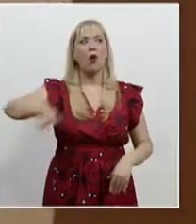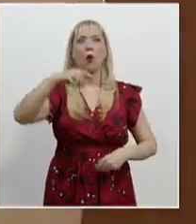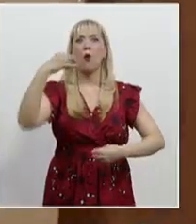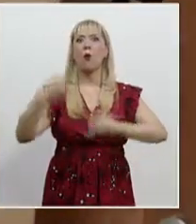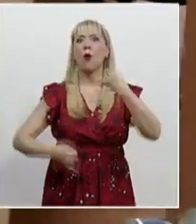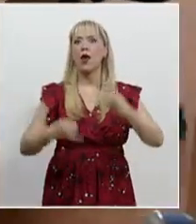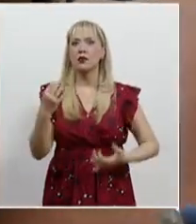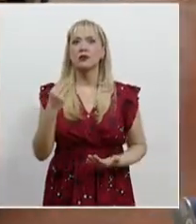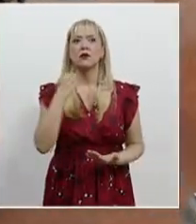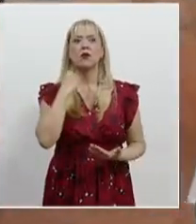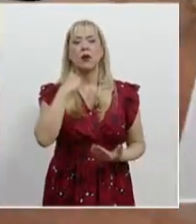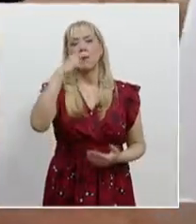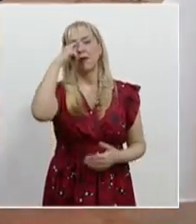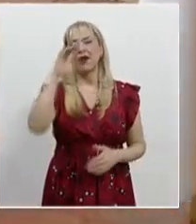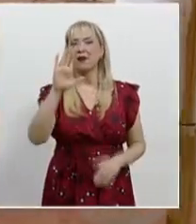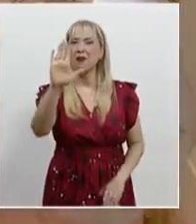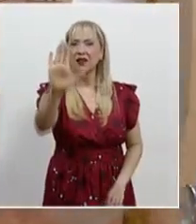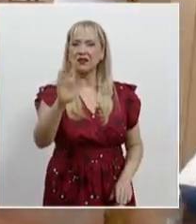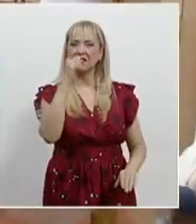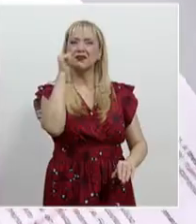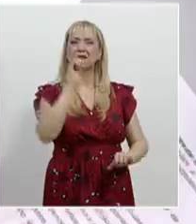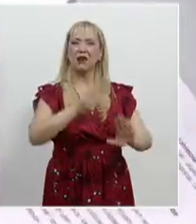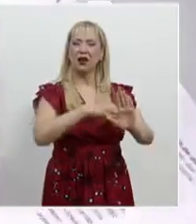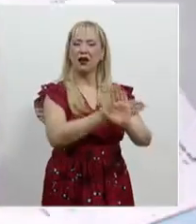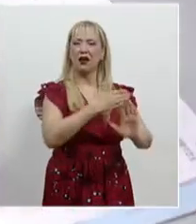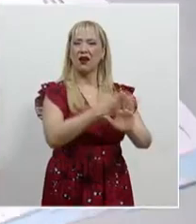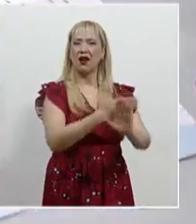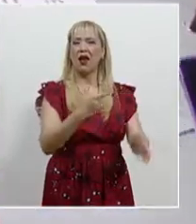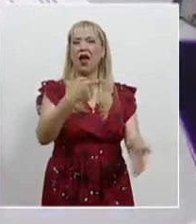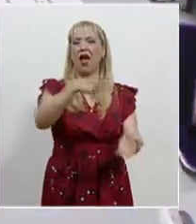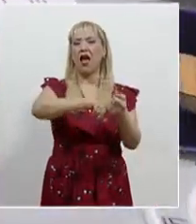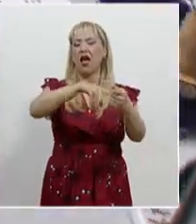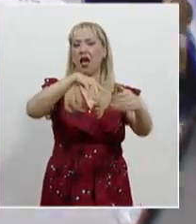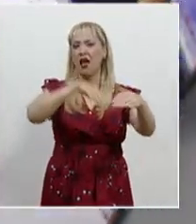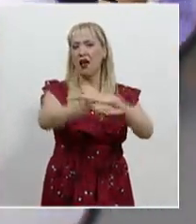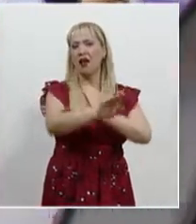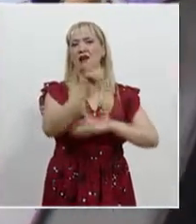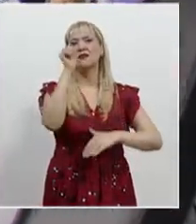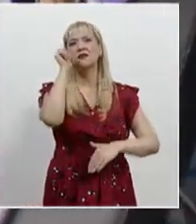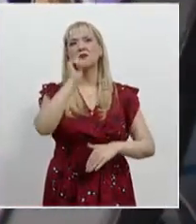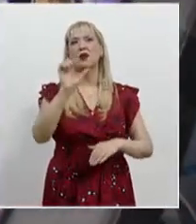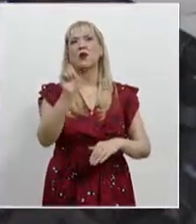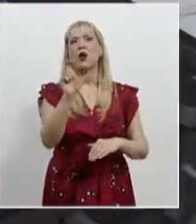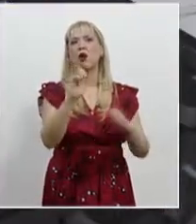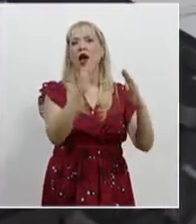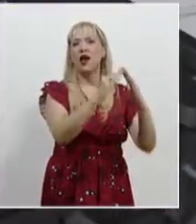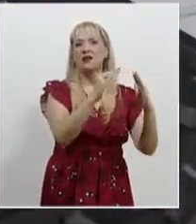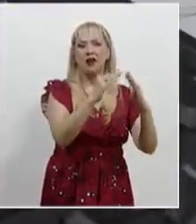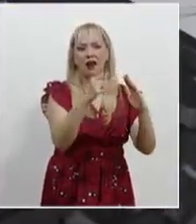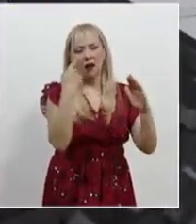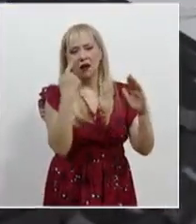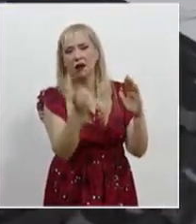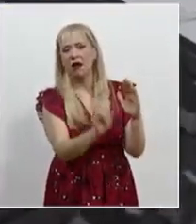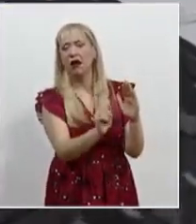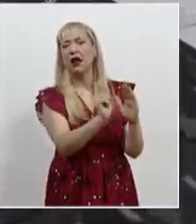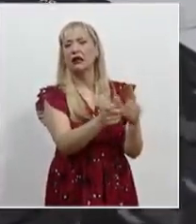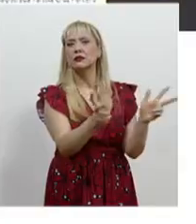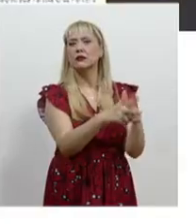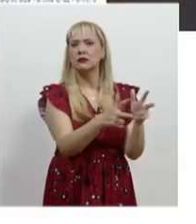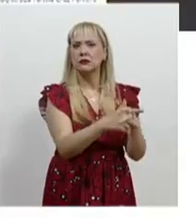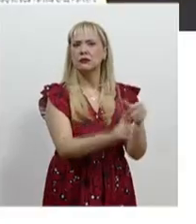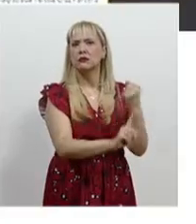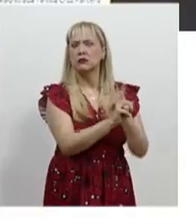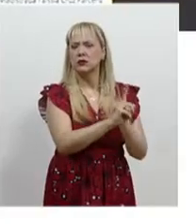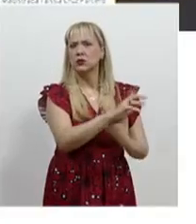justicia, esto para frenar la violencia que se padece al interior de las familias. Así lo señaló la magistrada Lilia Mónica López